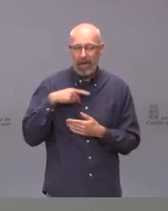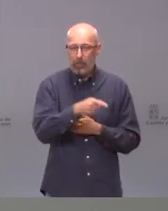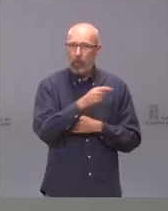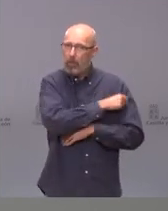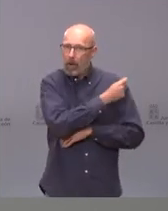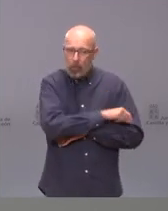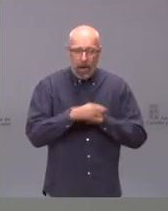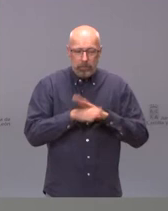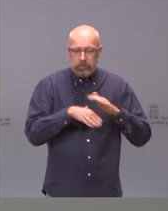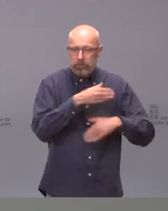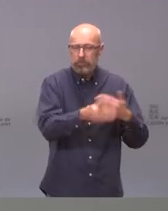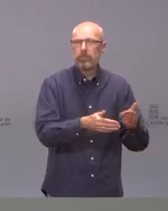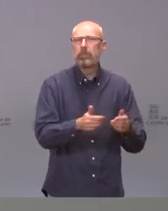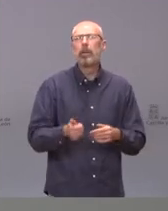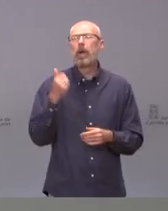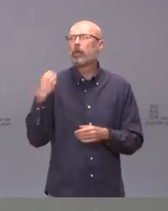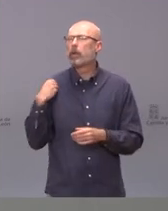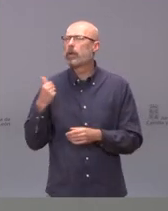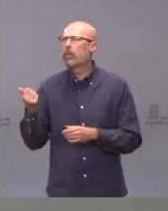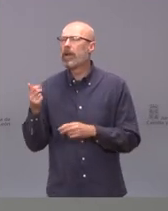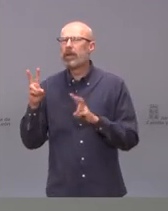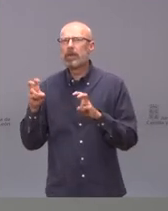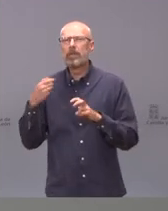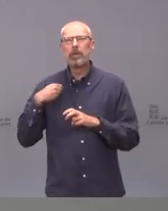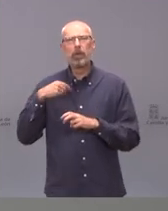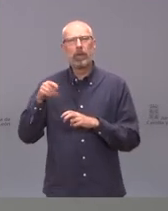A ver, ¿qué más preguntas había de Mayalde?